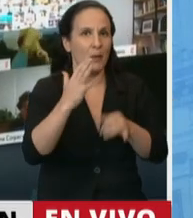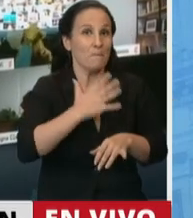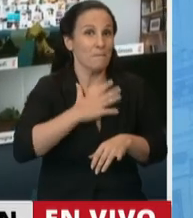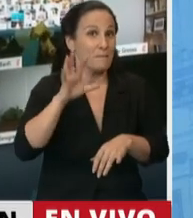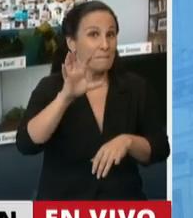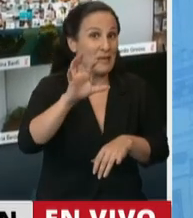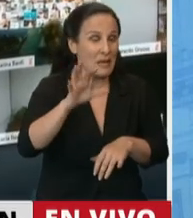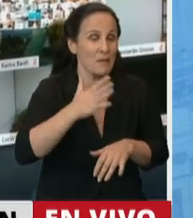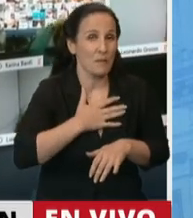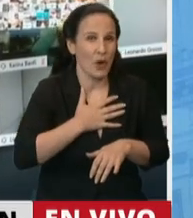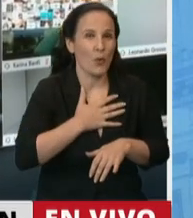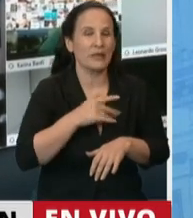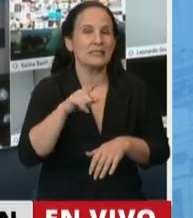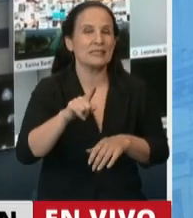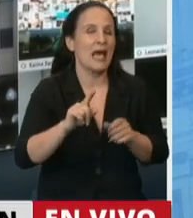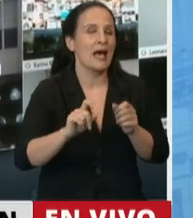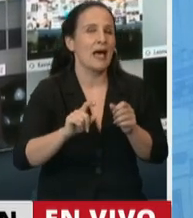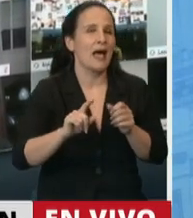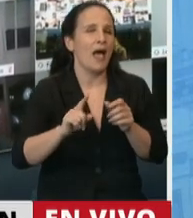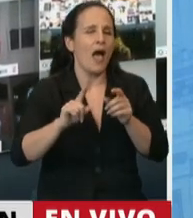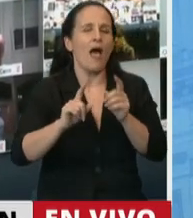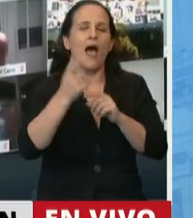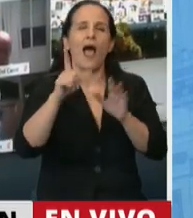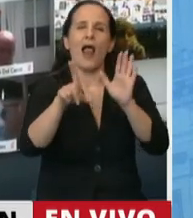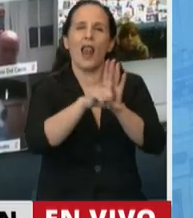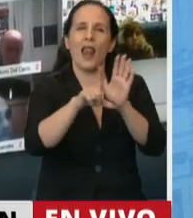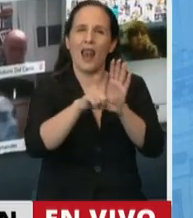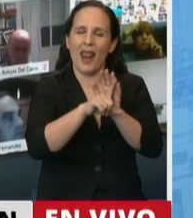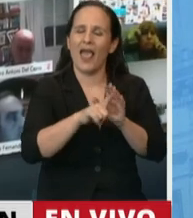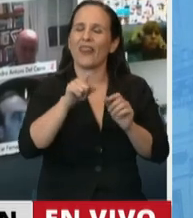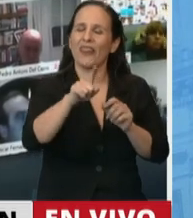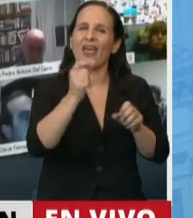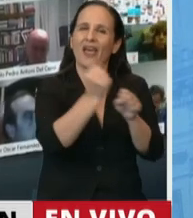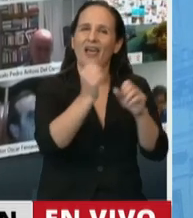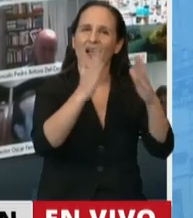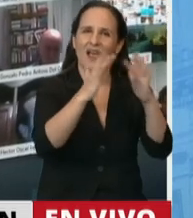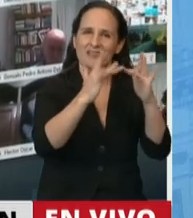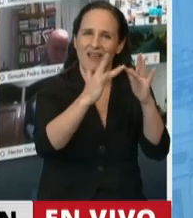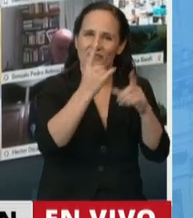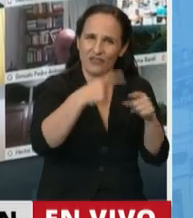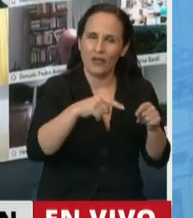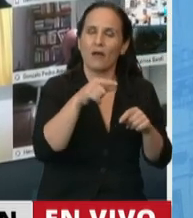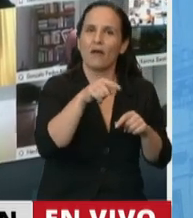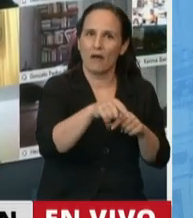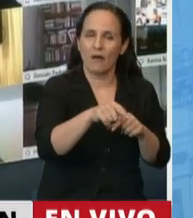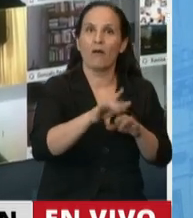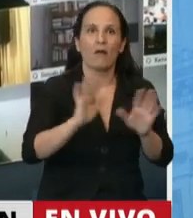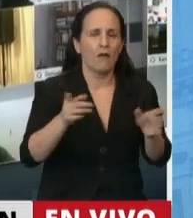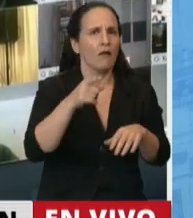fue una de las primeras a sensacionar una ley de teletrabajo como instrumento para mantener y generar empleo.